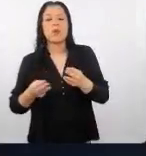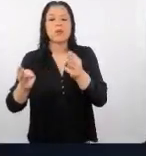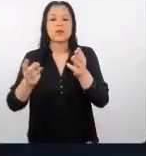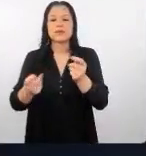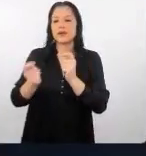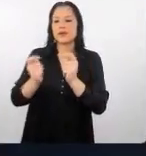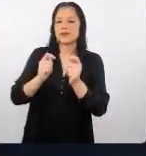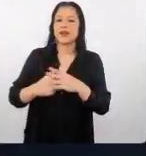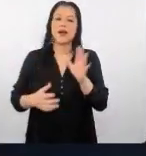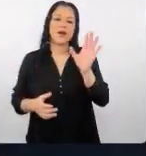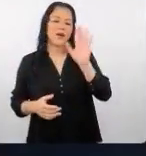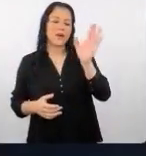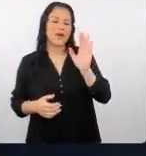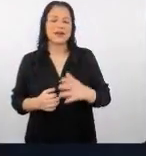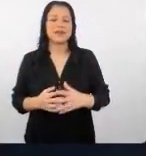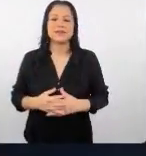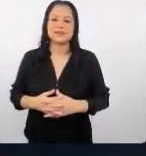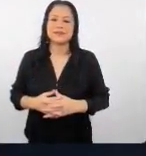Magali ¿cómo estás?